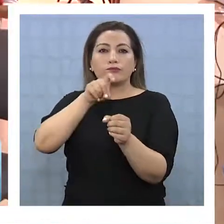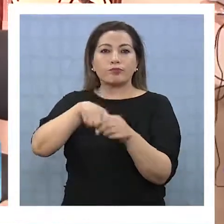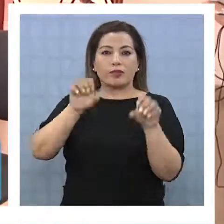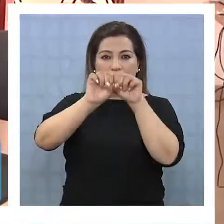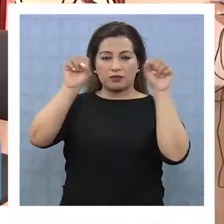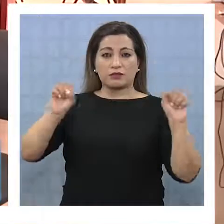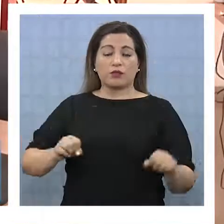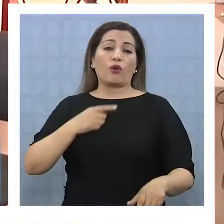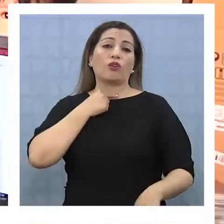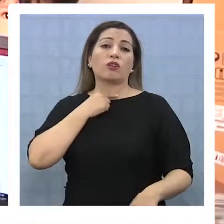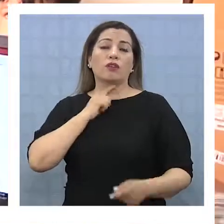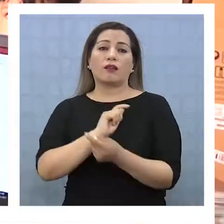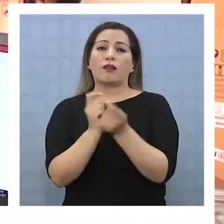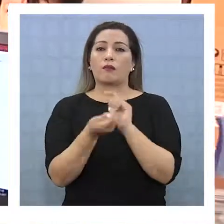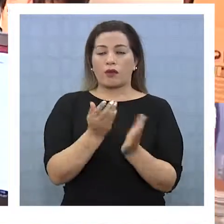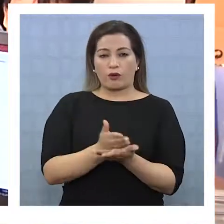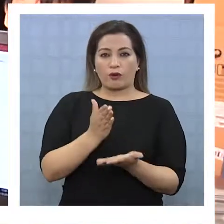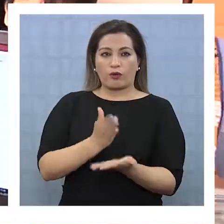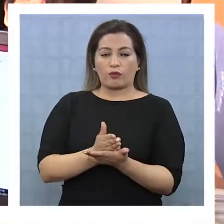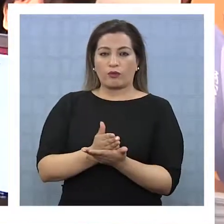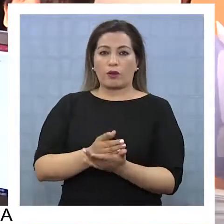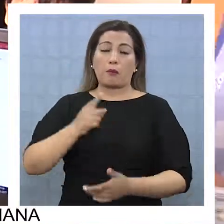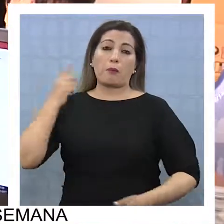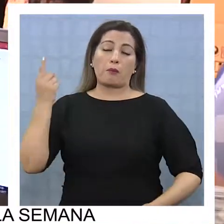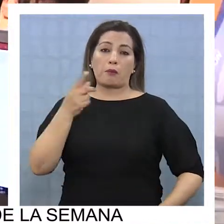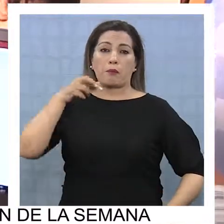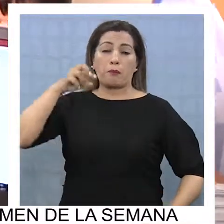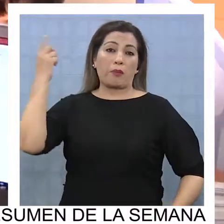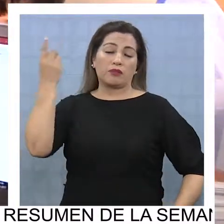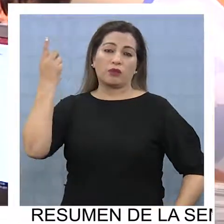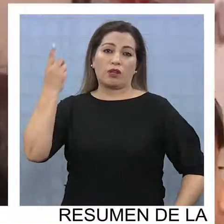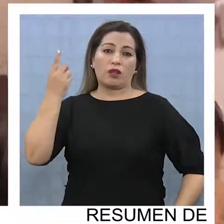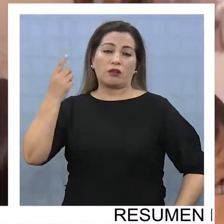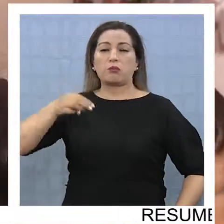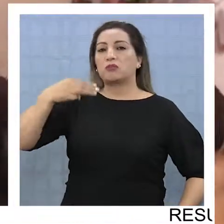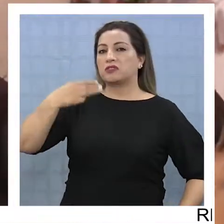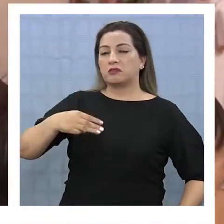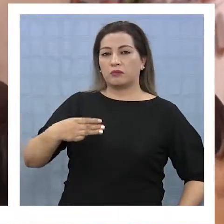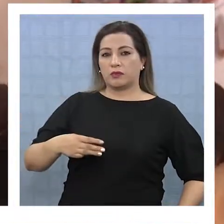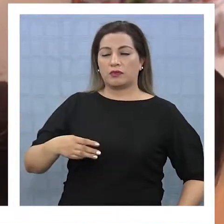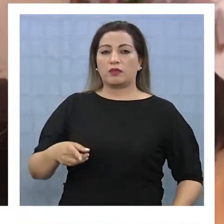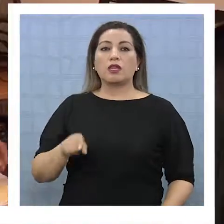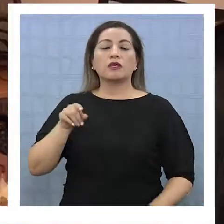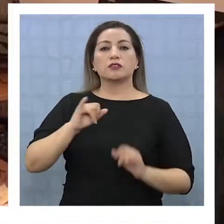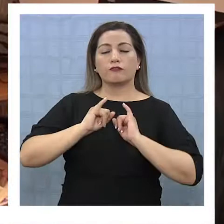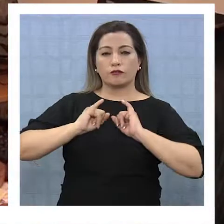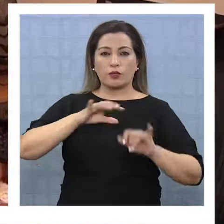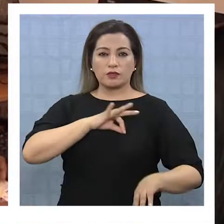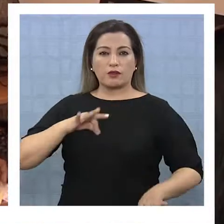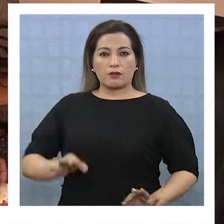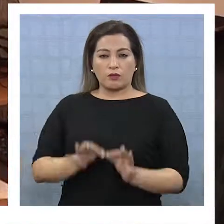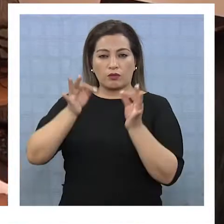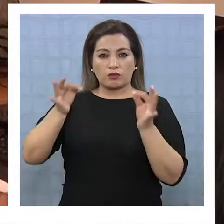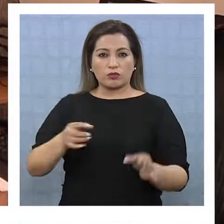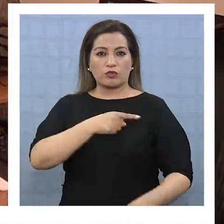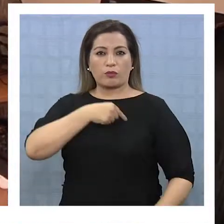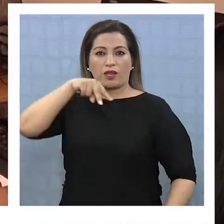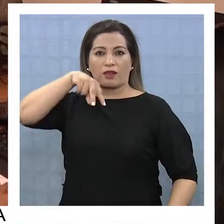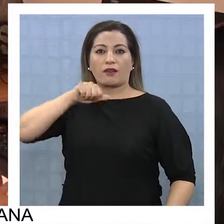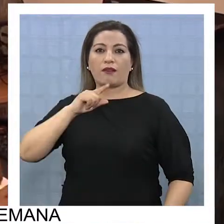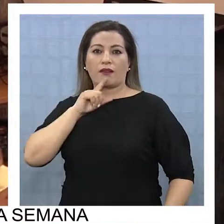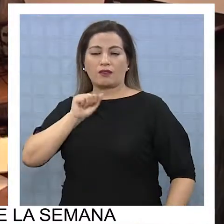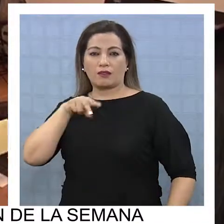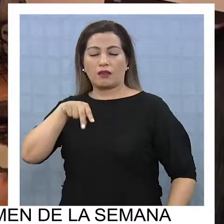o desean cambiarse a un establecimiento particular, subvencionado o municipal. Así lo informó el Ceremi de Educación Nathan Olivos,